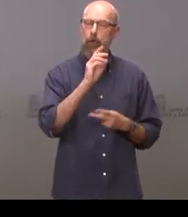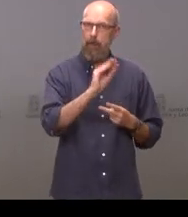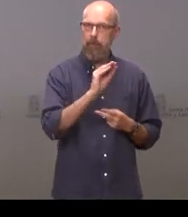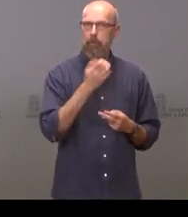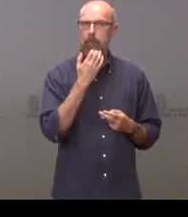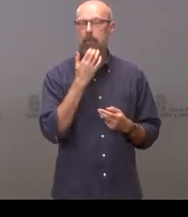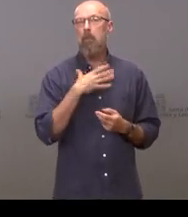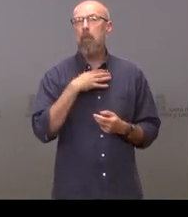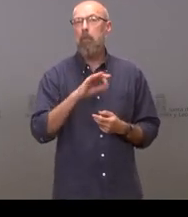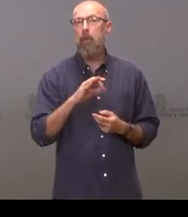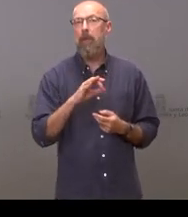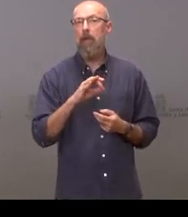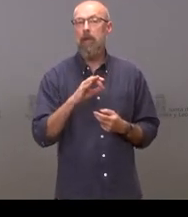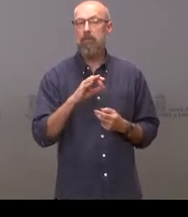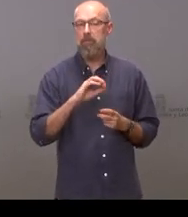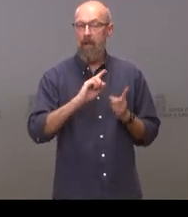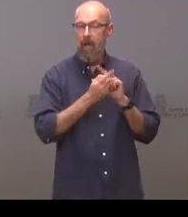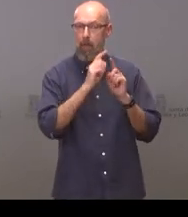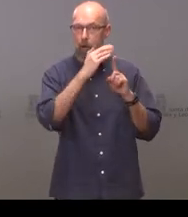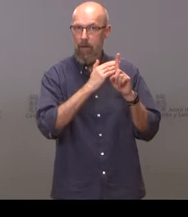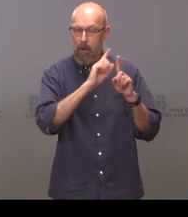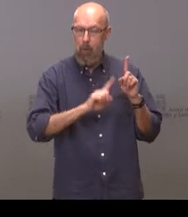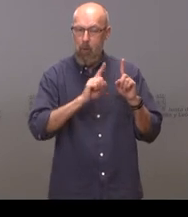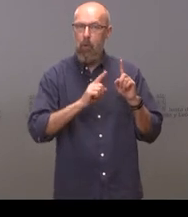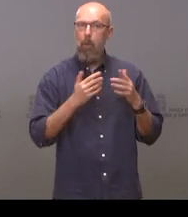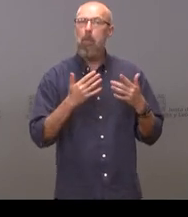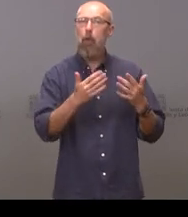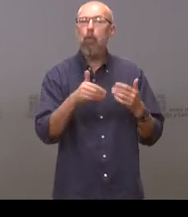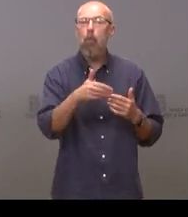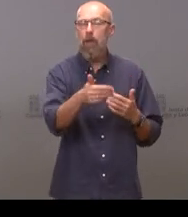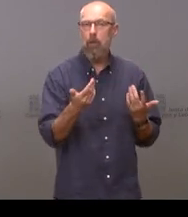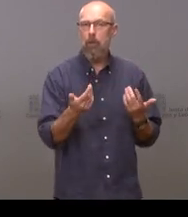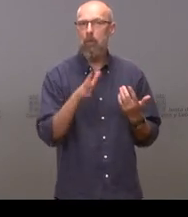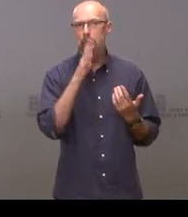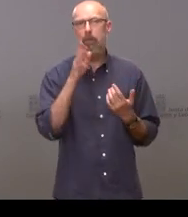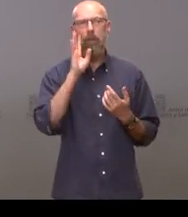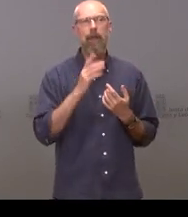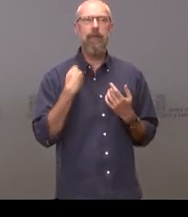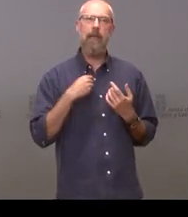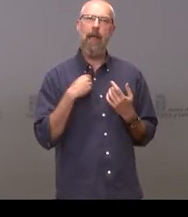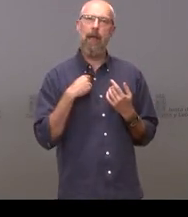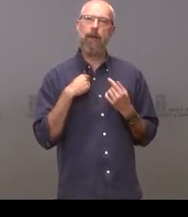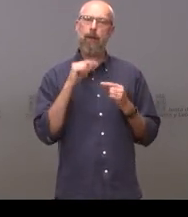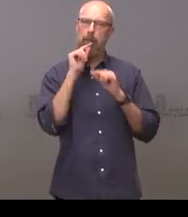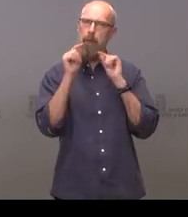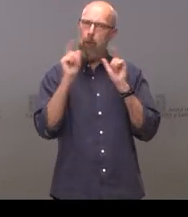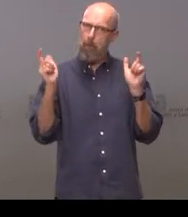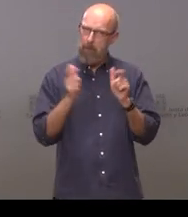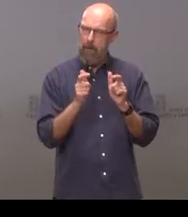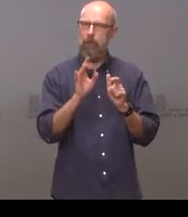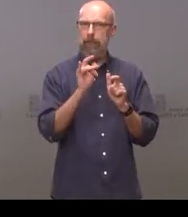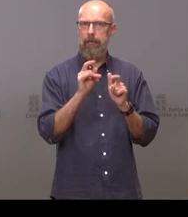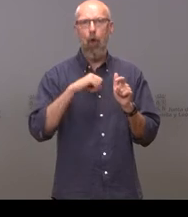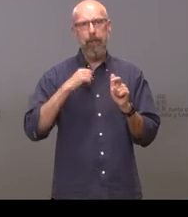pueda conseguir a corto plazo porque parece que nos hemos estancado un poquito en ha bajado la incidencia ha bajado la